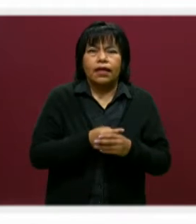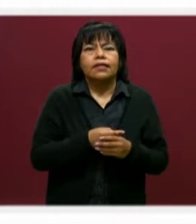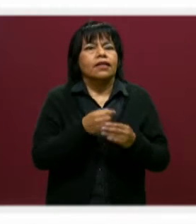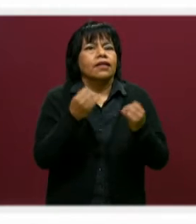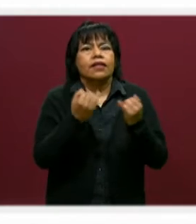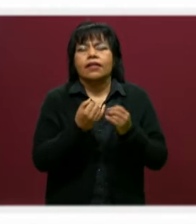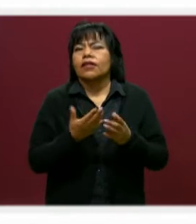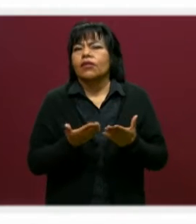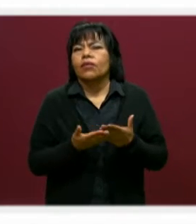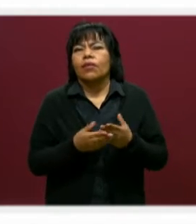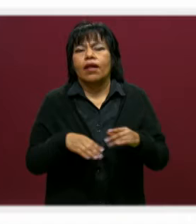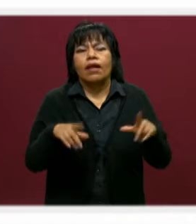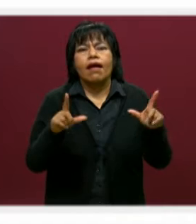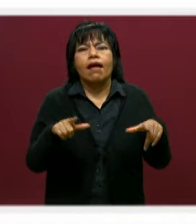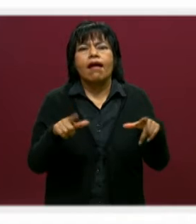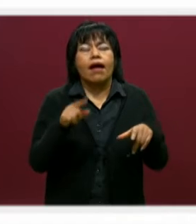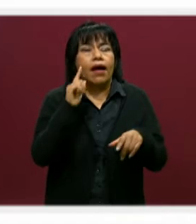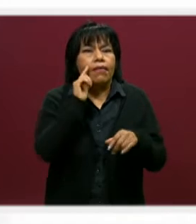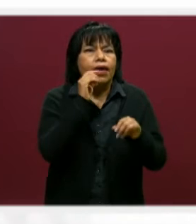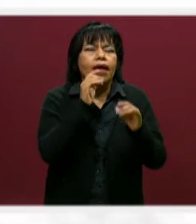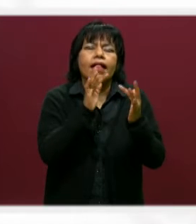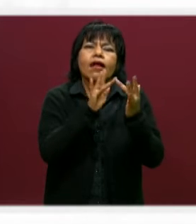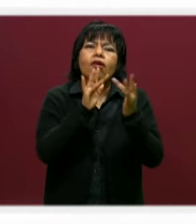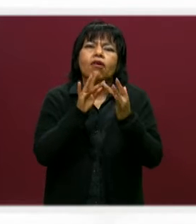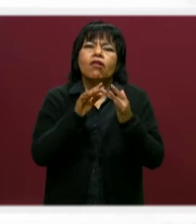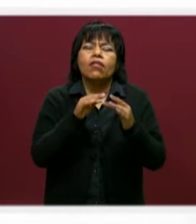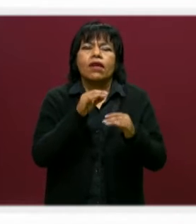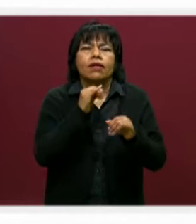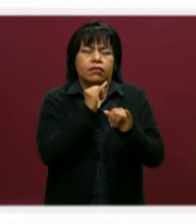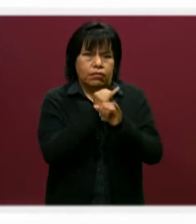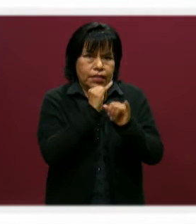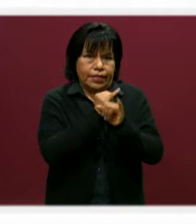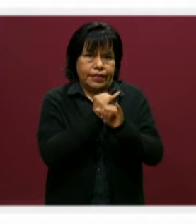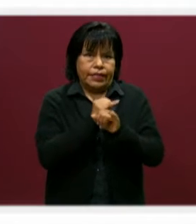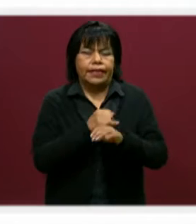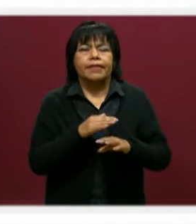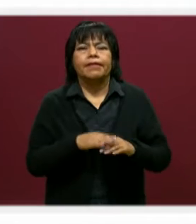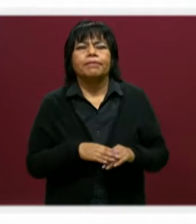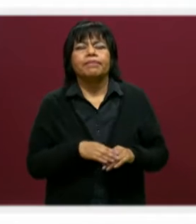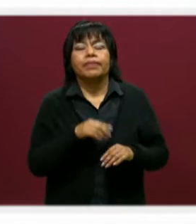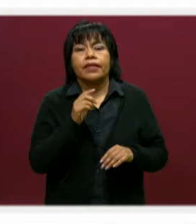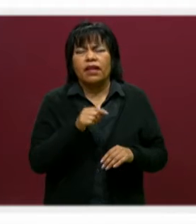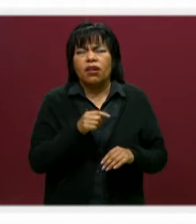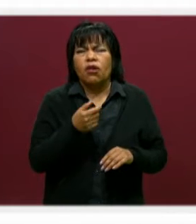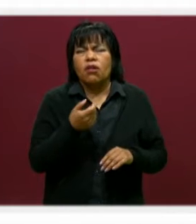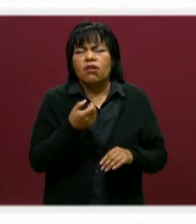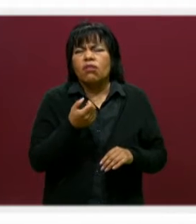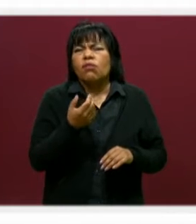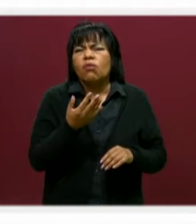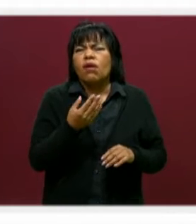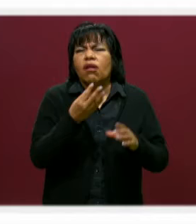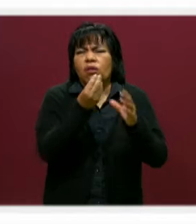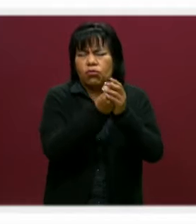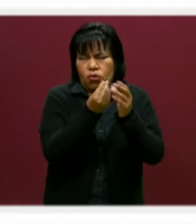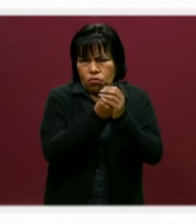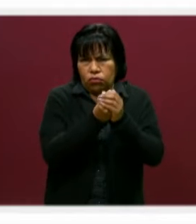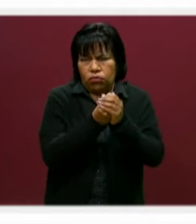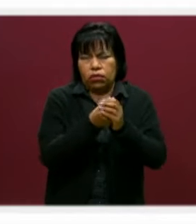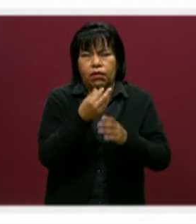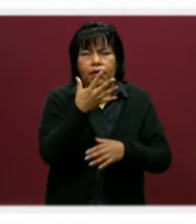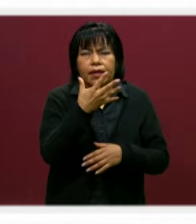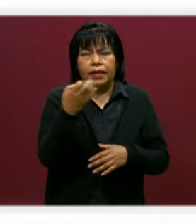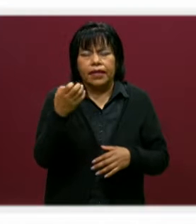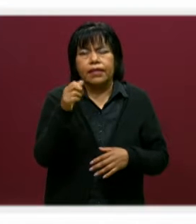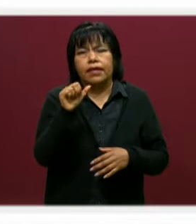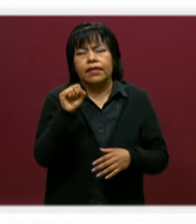que ingresar a lo que es la liga que se encuentra en nuestra página oficial. El costo de lo que es el curso propedéutico es de